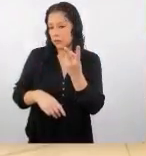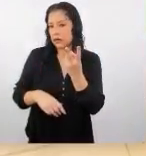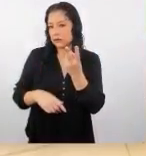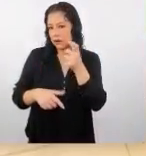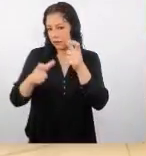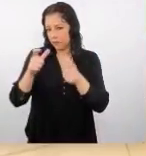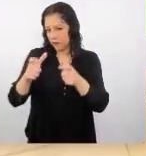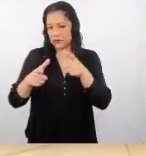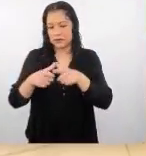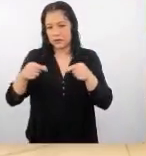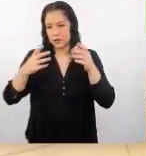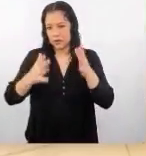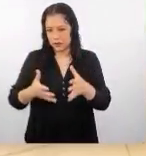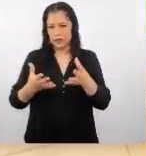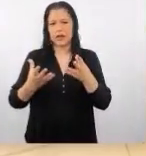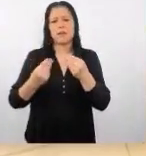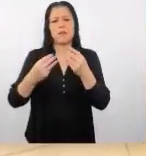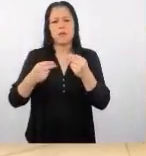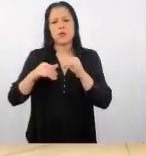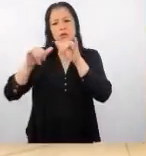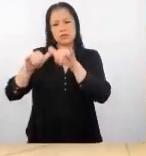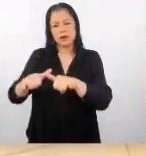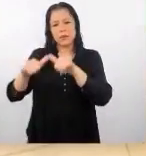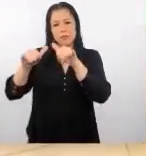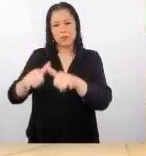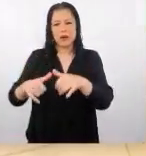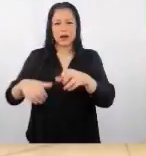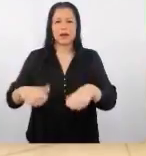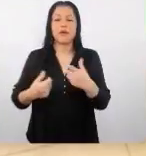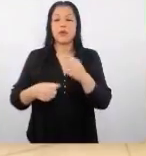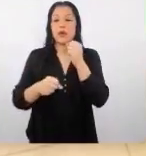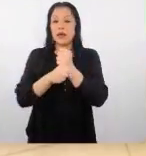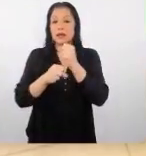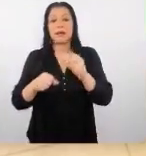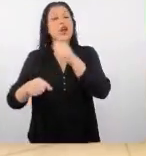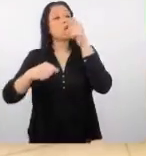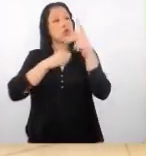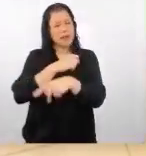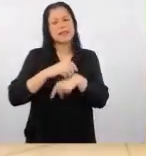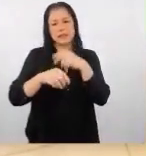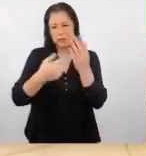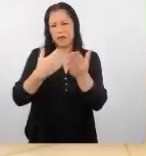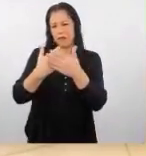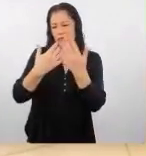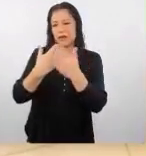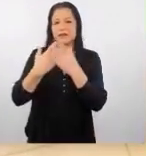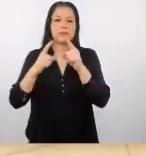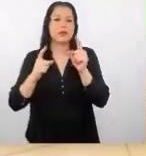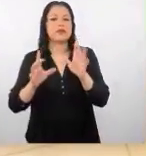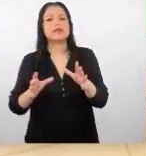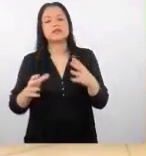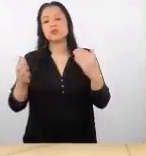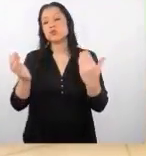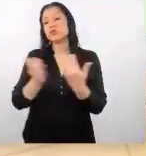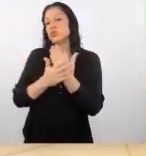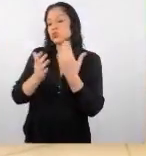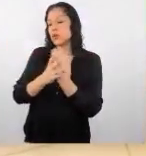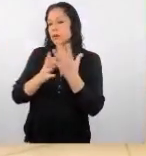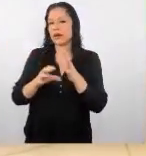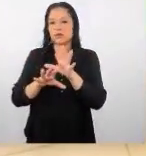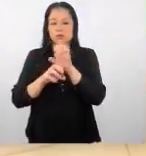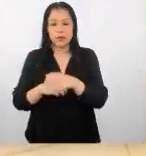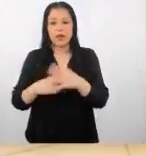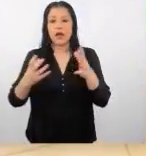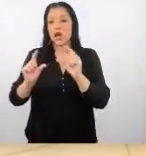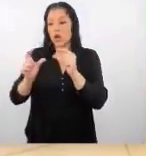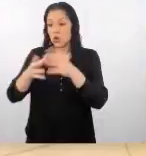personas que tienen mucho tiempo viviendo ya cuando ya son personas que trabajan en el estudio es más sencillo pero si es una agencia nueva tradicional que está saliendo